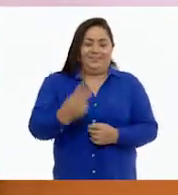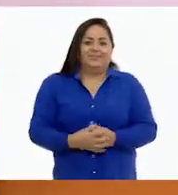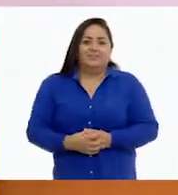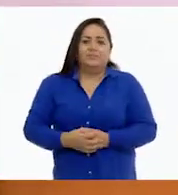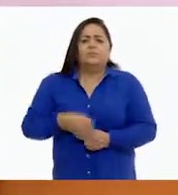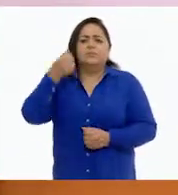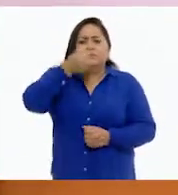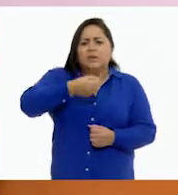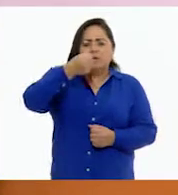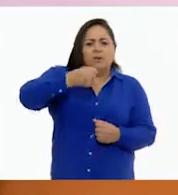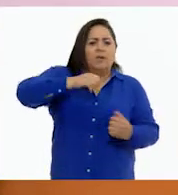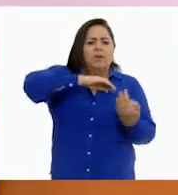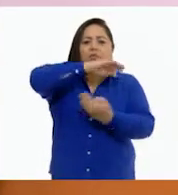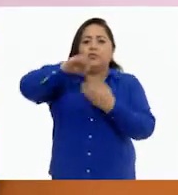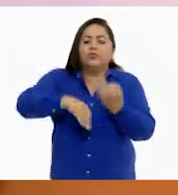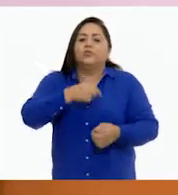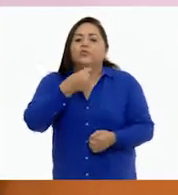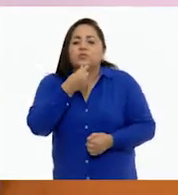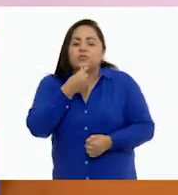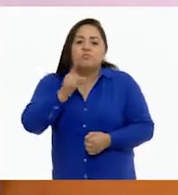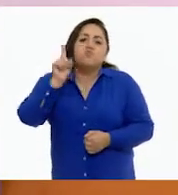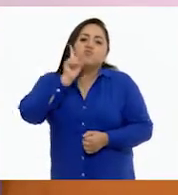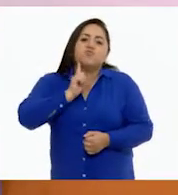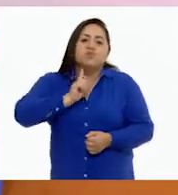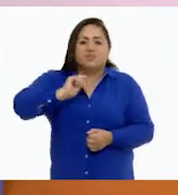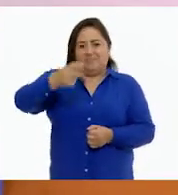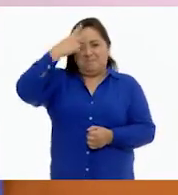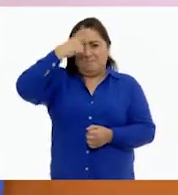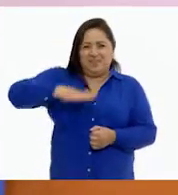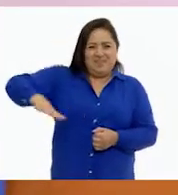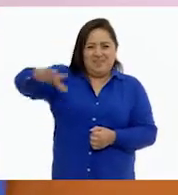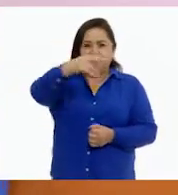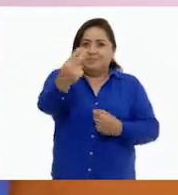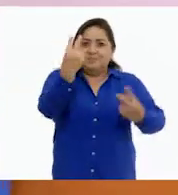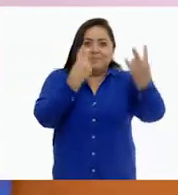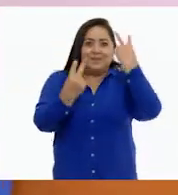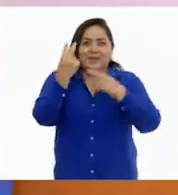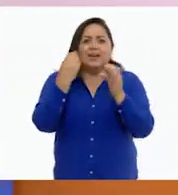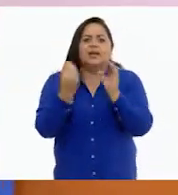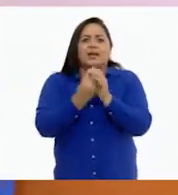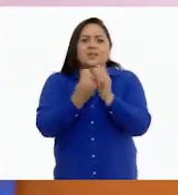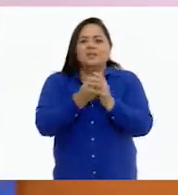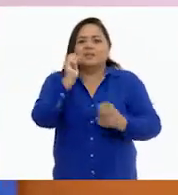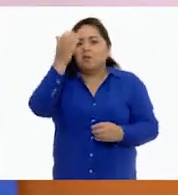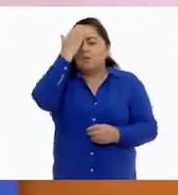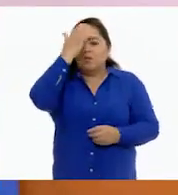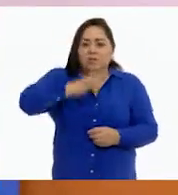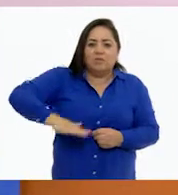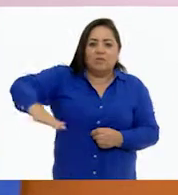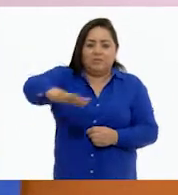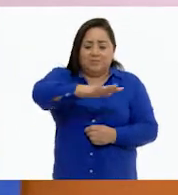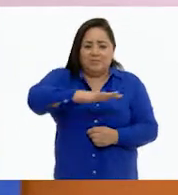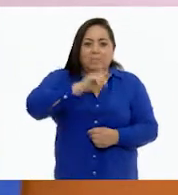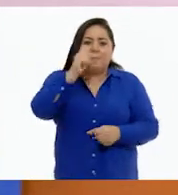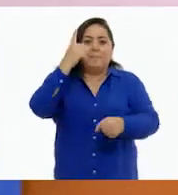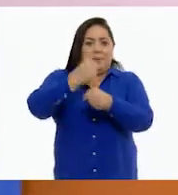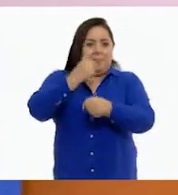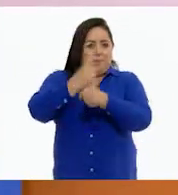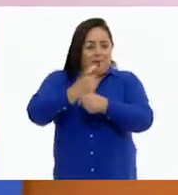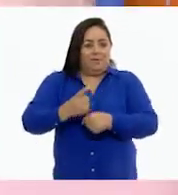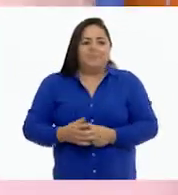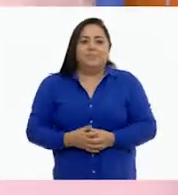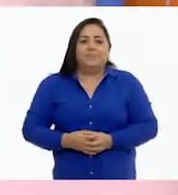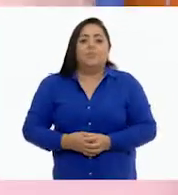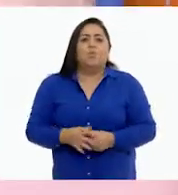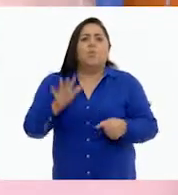Un saludo a todas las niñas y niños de México que nos están viendo en la clase de conocimiento del medio de primer grado.